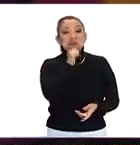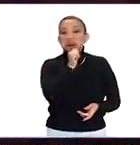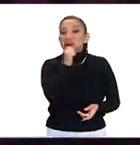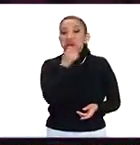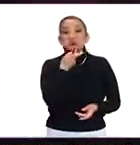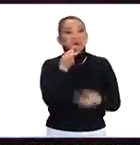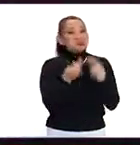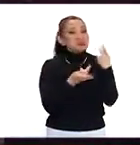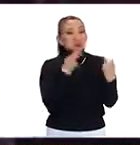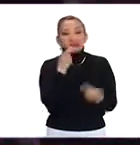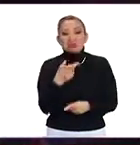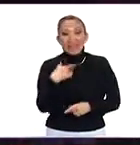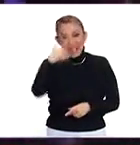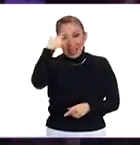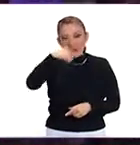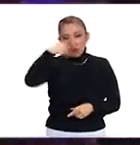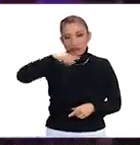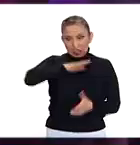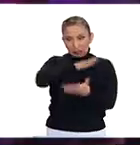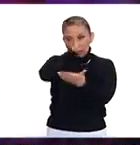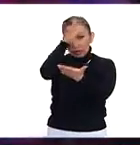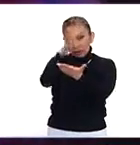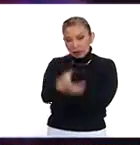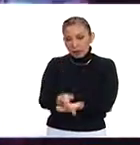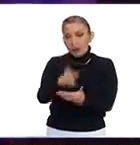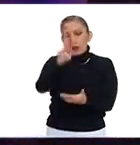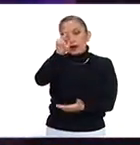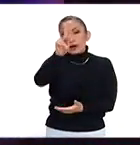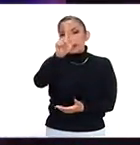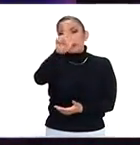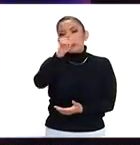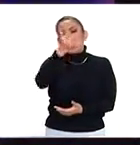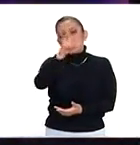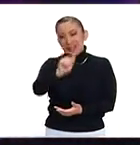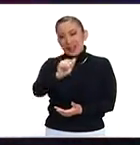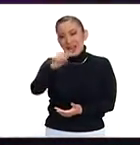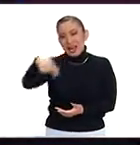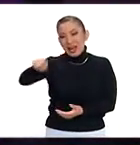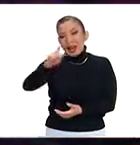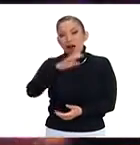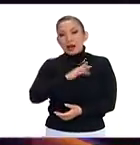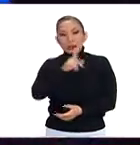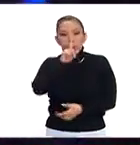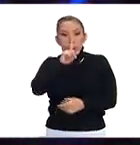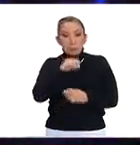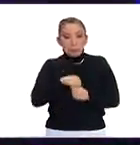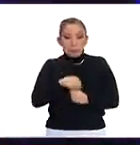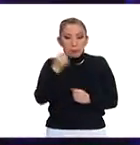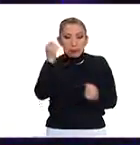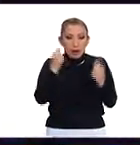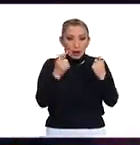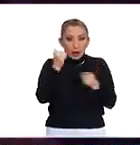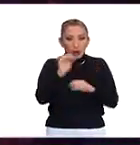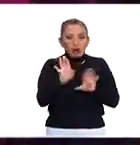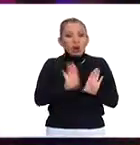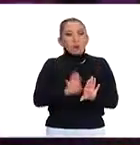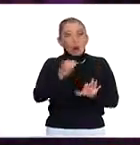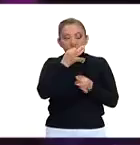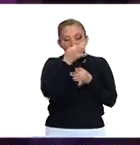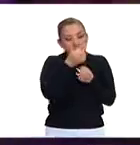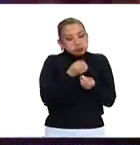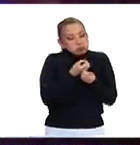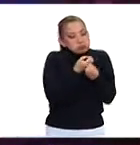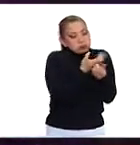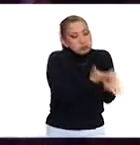contraste, anoche todavía estuvimos allá en Playa del Carmen, hubo una vigilia, levantaron una especie de ofrenda,